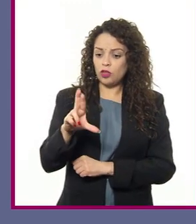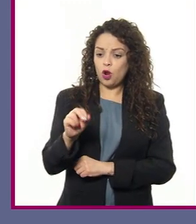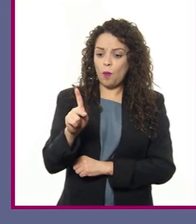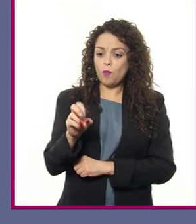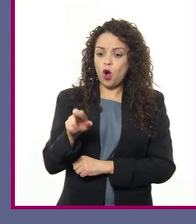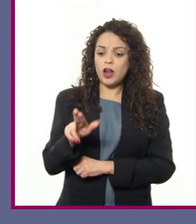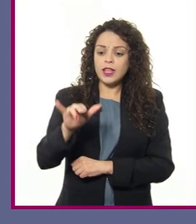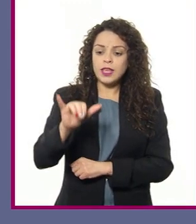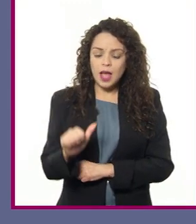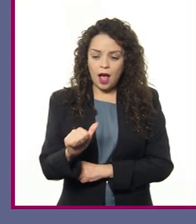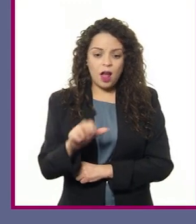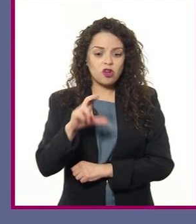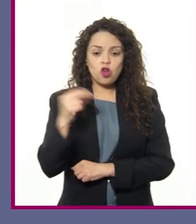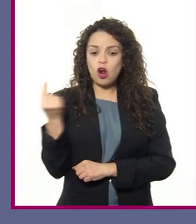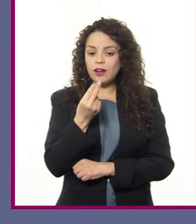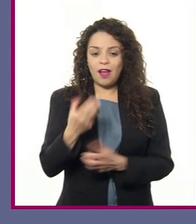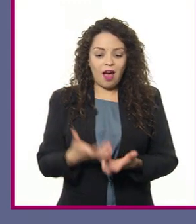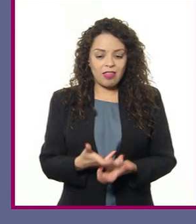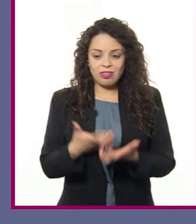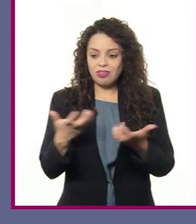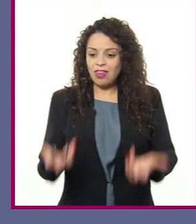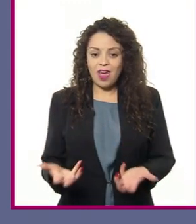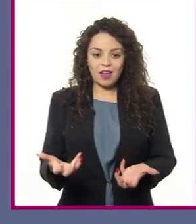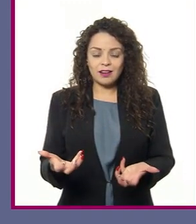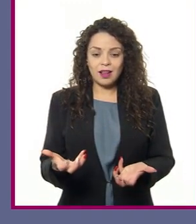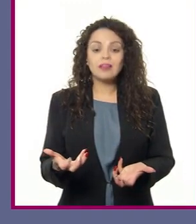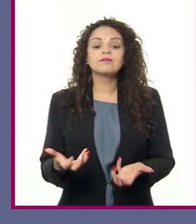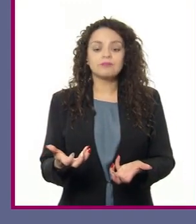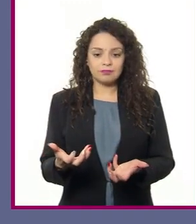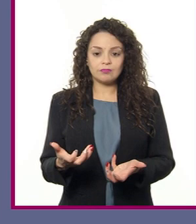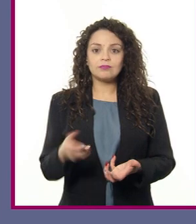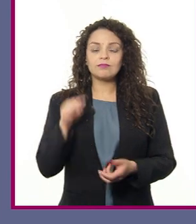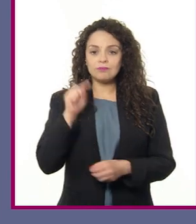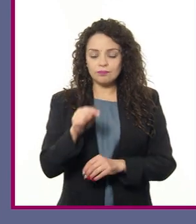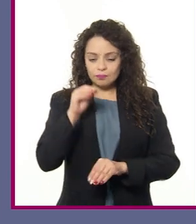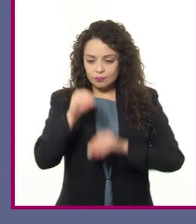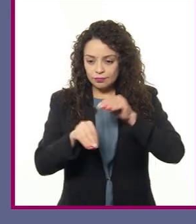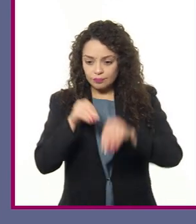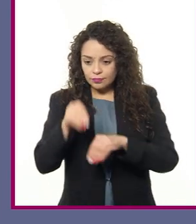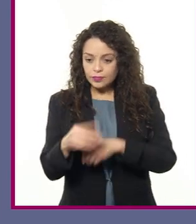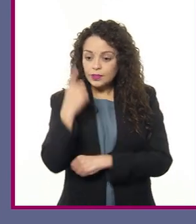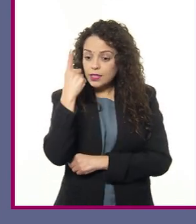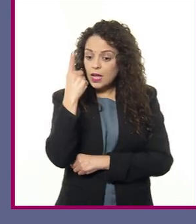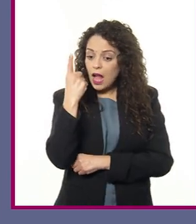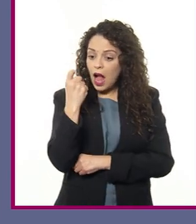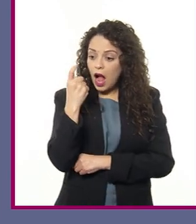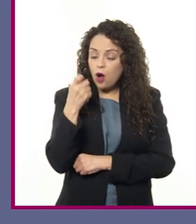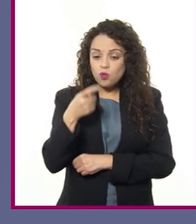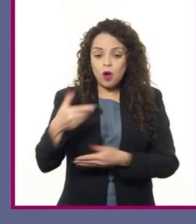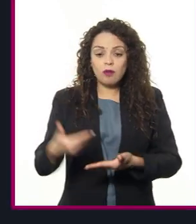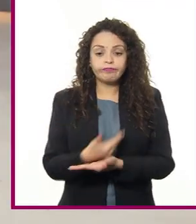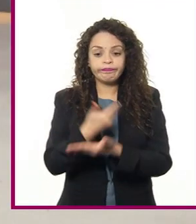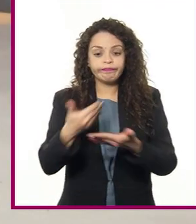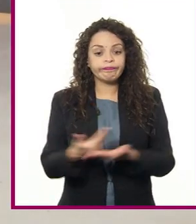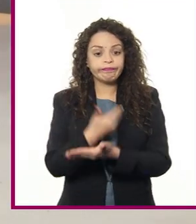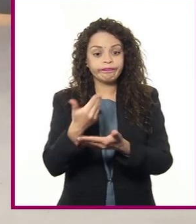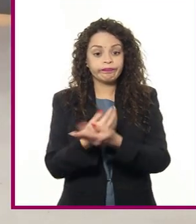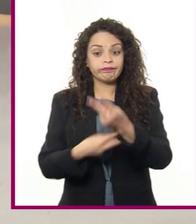la que ya no se requiere suelo y los nutrientes se agregan directamente al agua, donde crecen los cultivos.